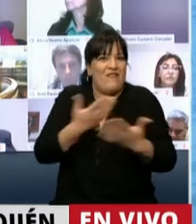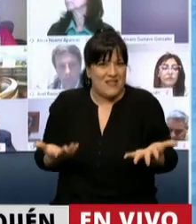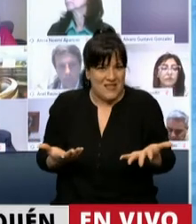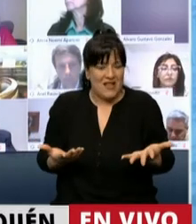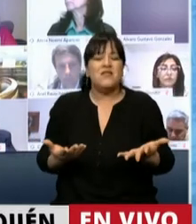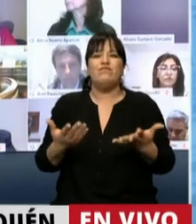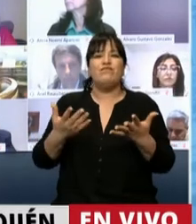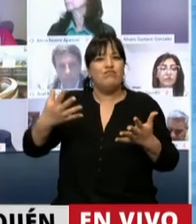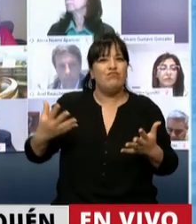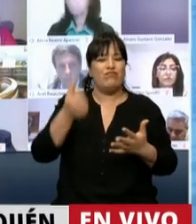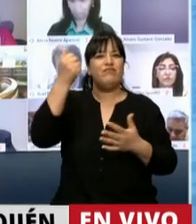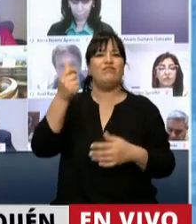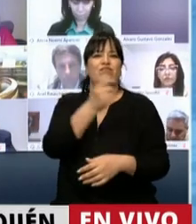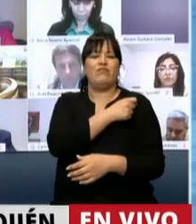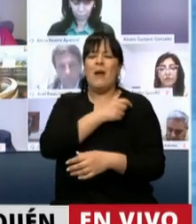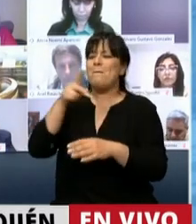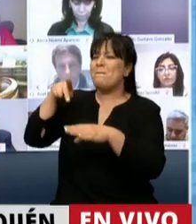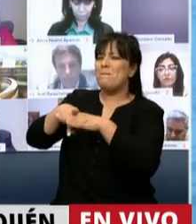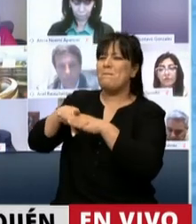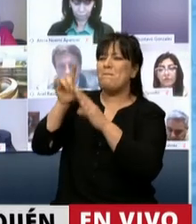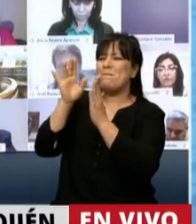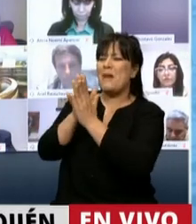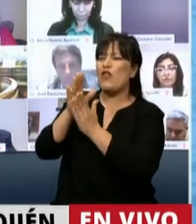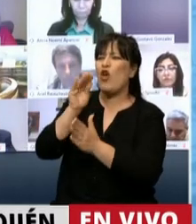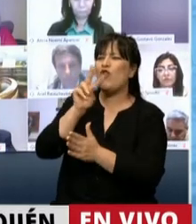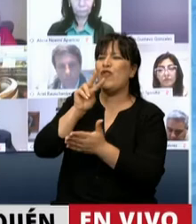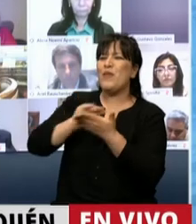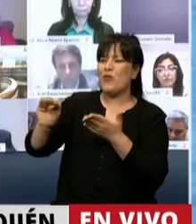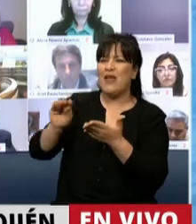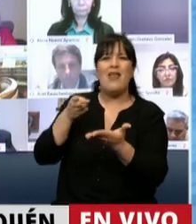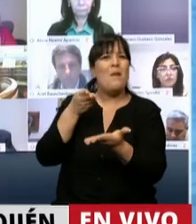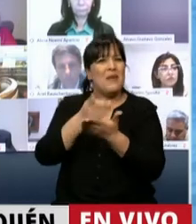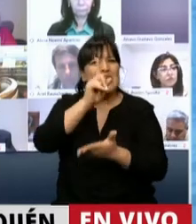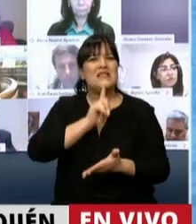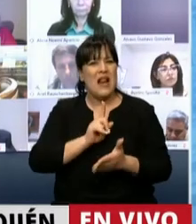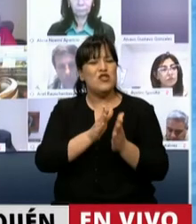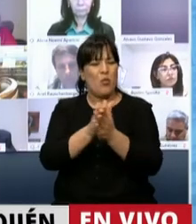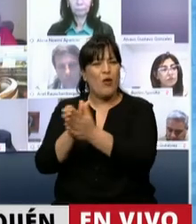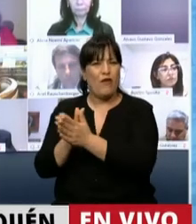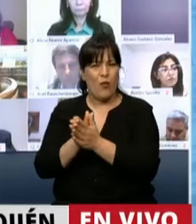posibilidad de adquirir la inmunización a través de una vacuna. segundito, le voy a pedir silencio, por favor.